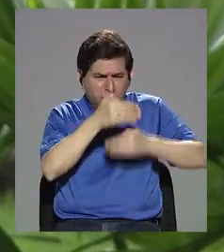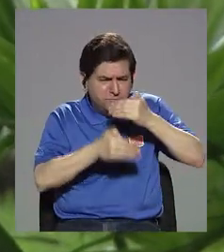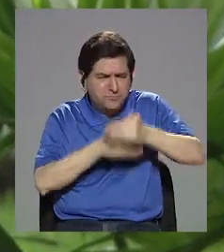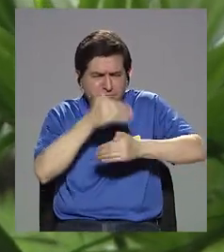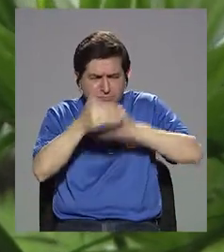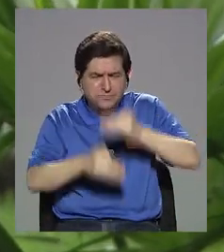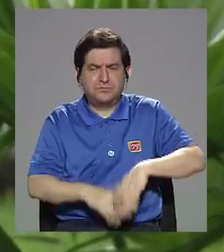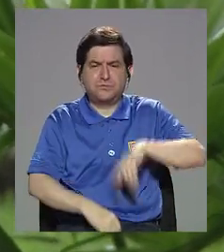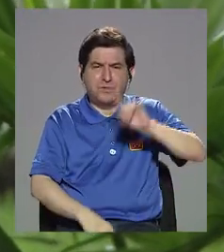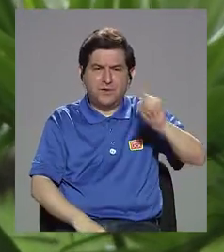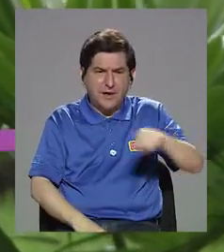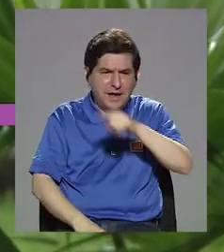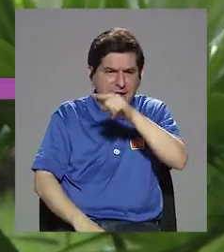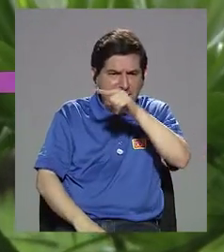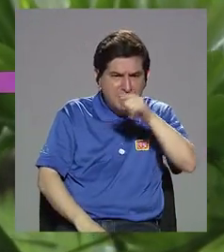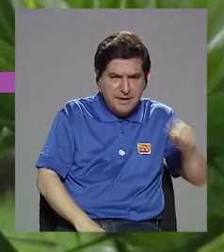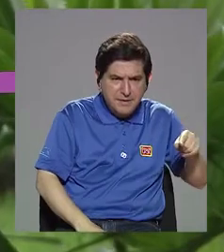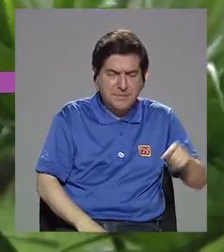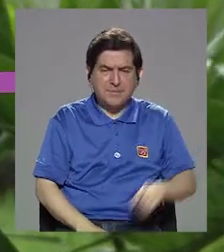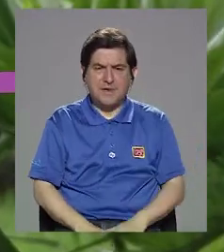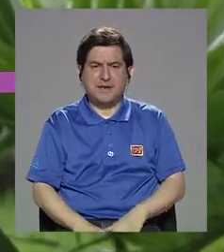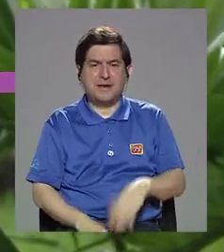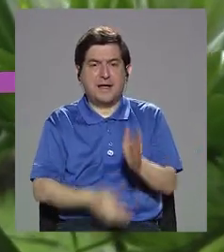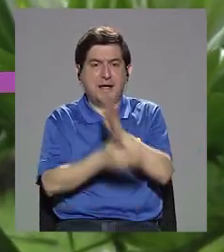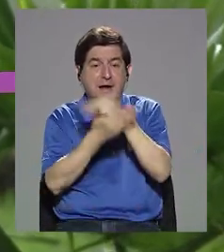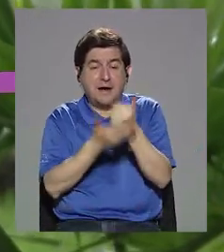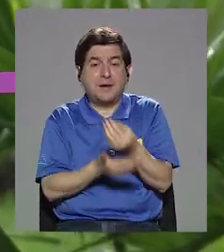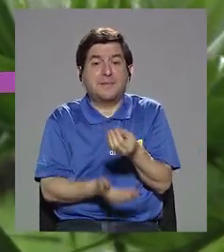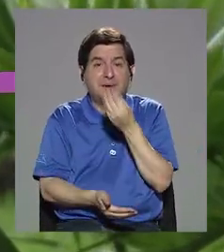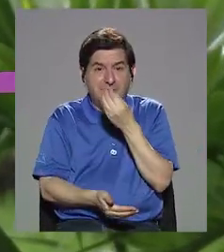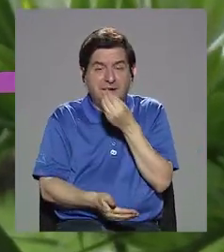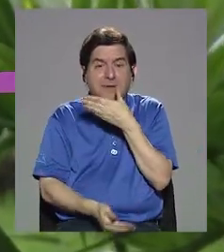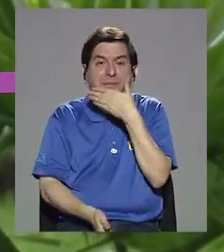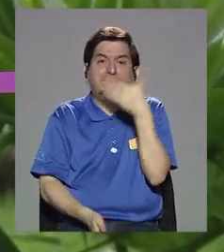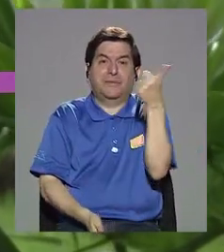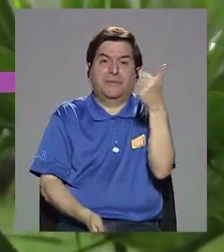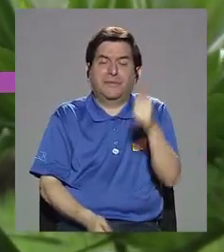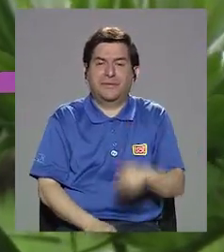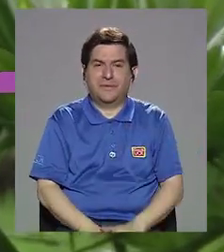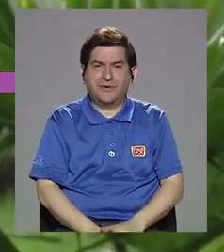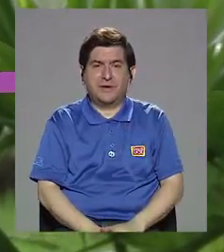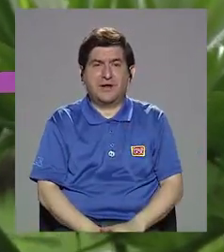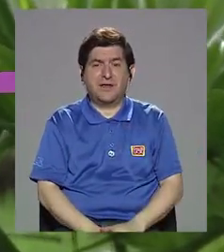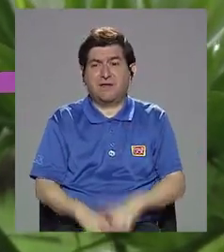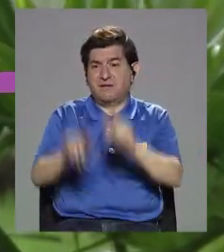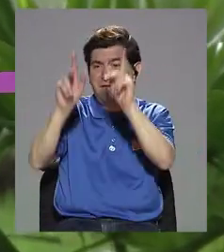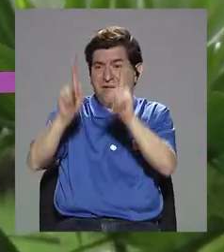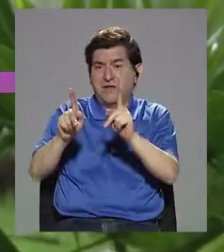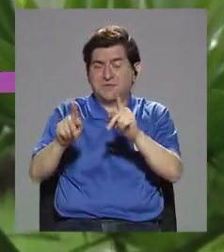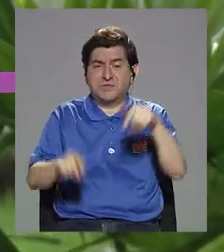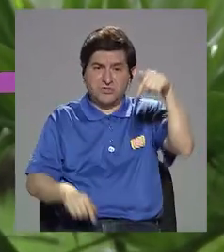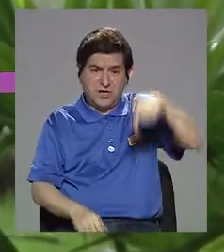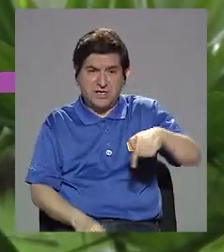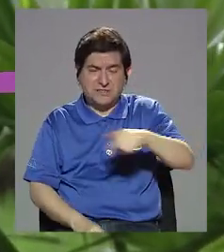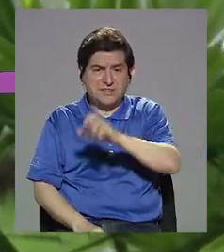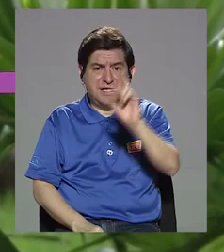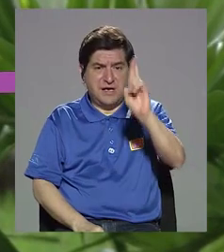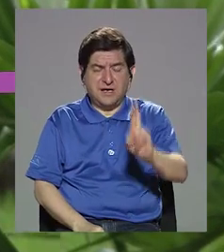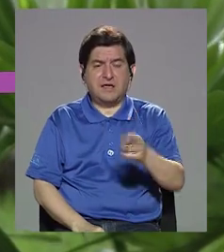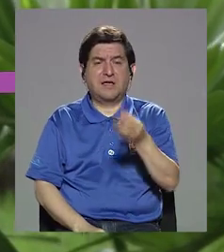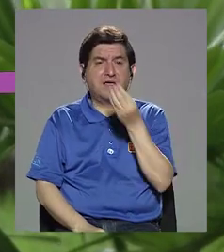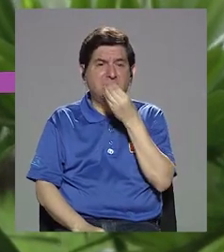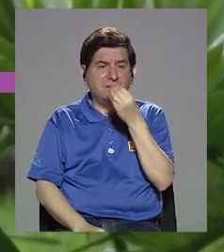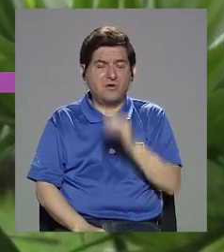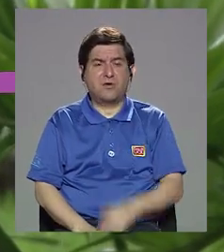lo que hacen es quitarle la parte que alimenta y el ser humano costarricense